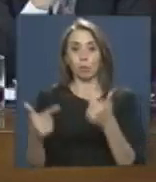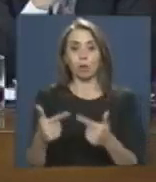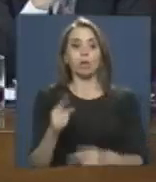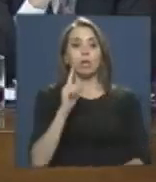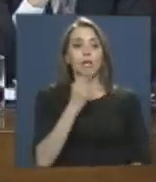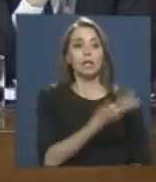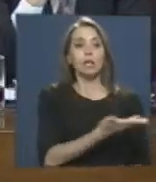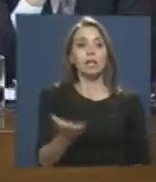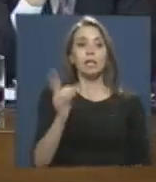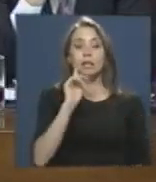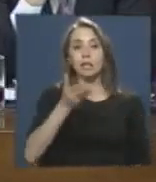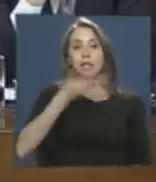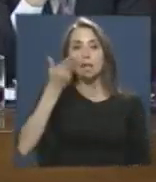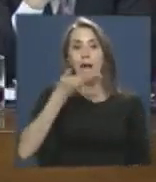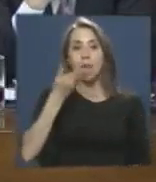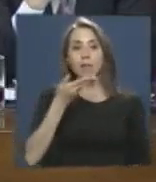Hola,